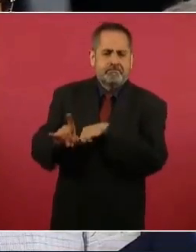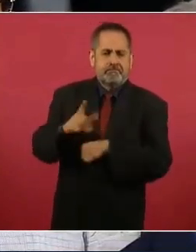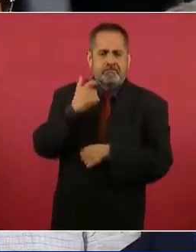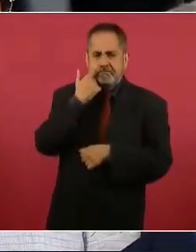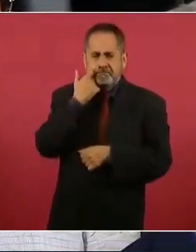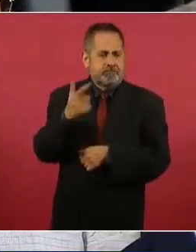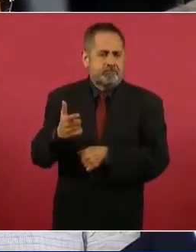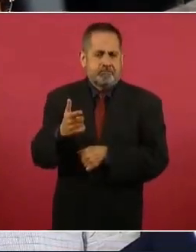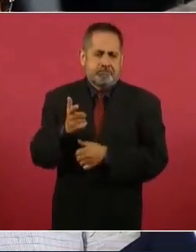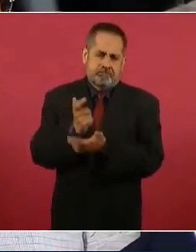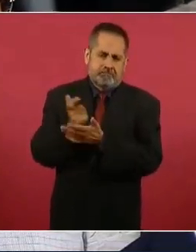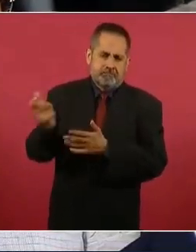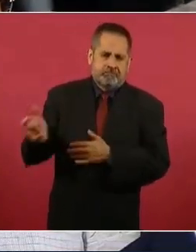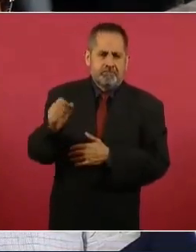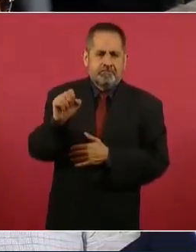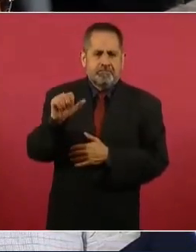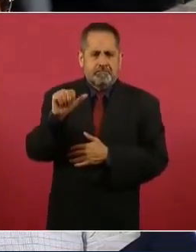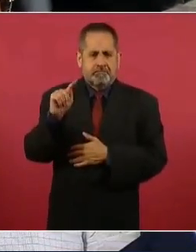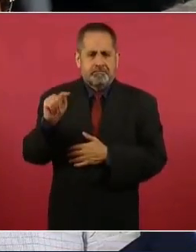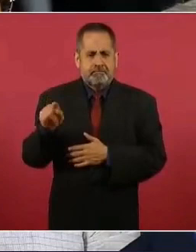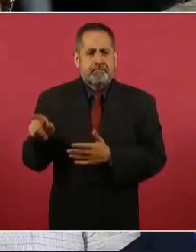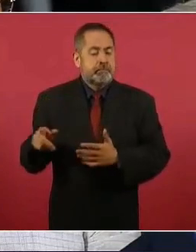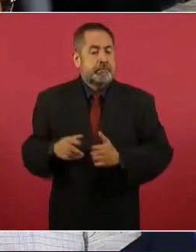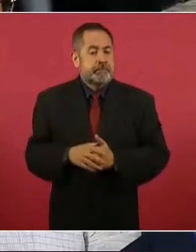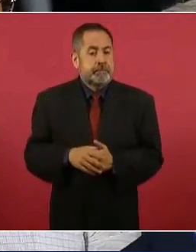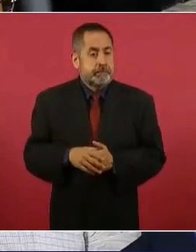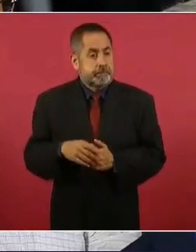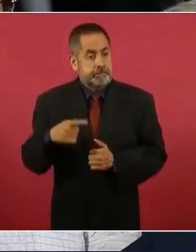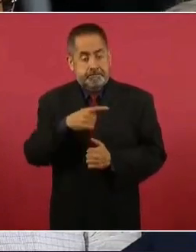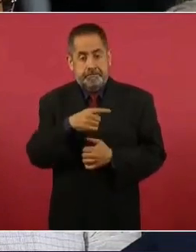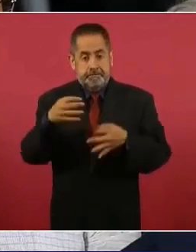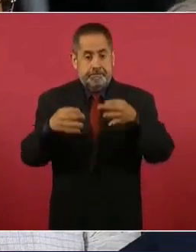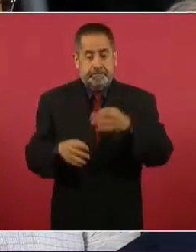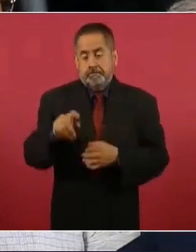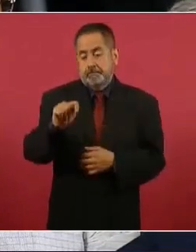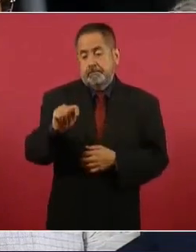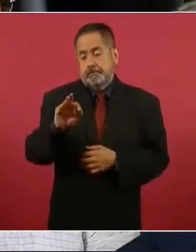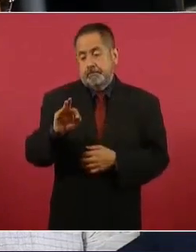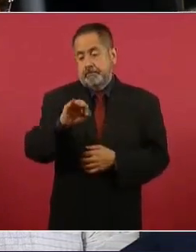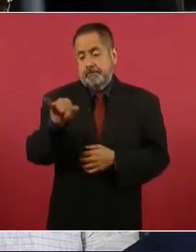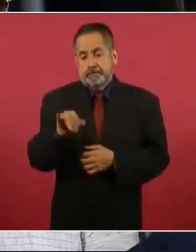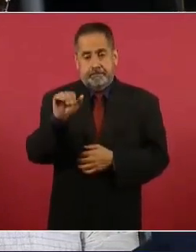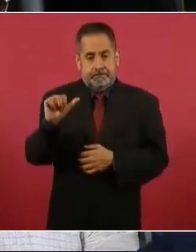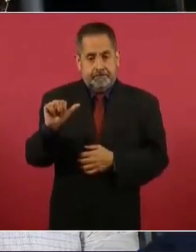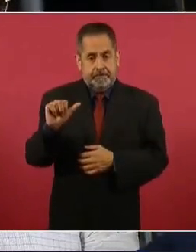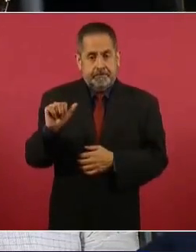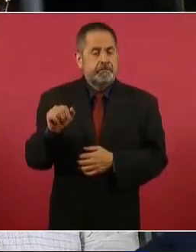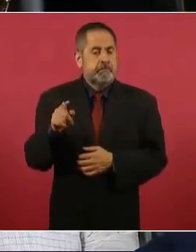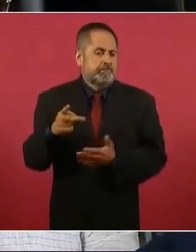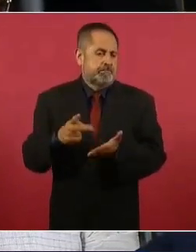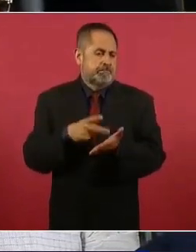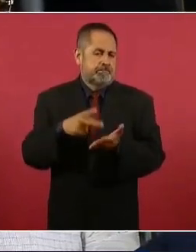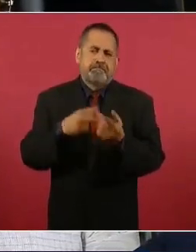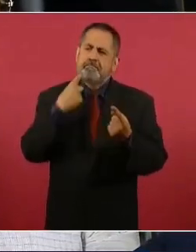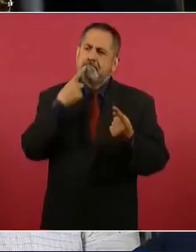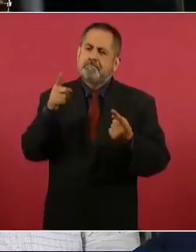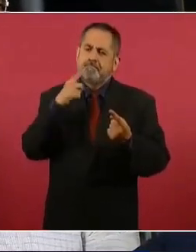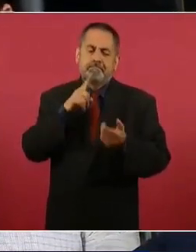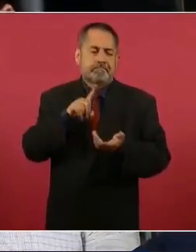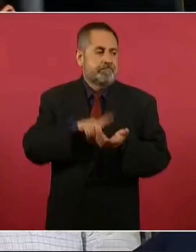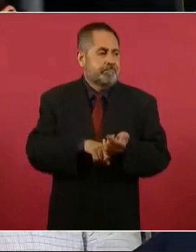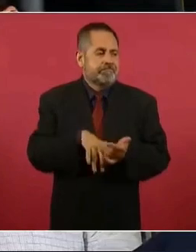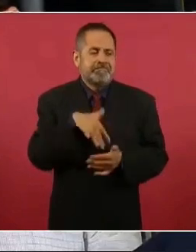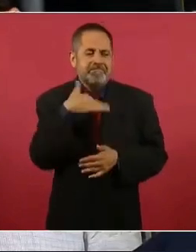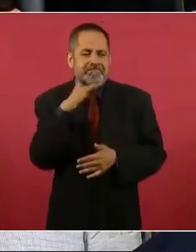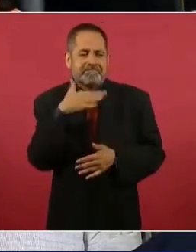impuestos que adeudan. En este tribunal hay múltiples denuncias de juicios amañados